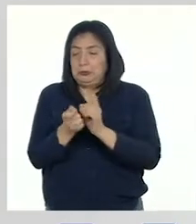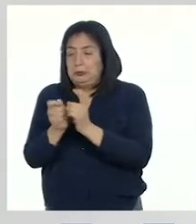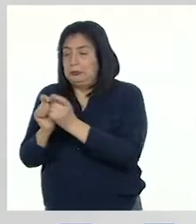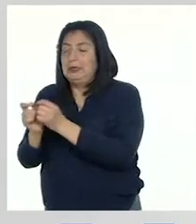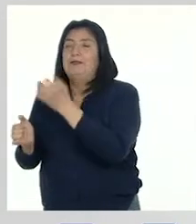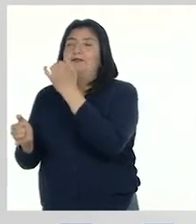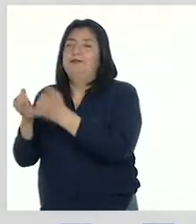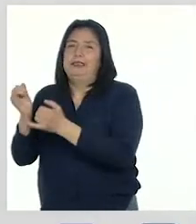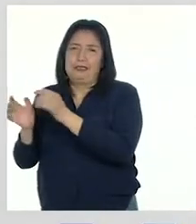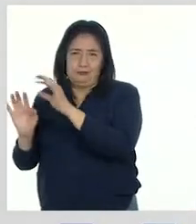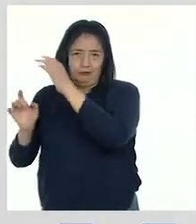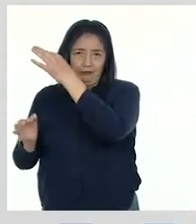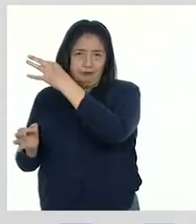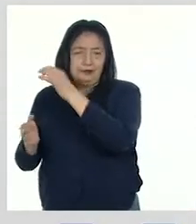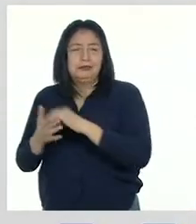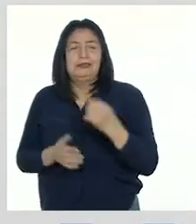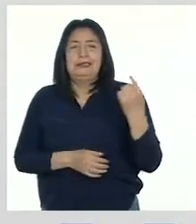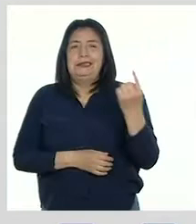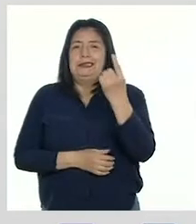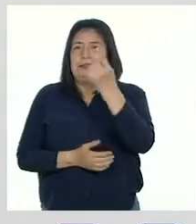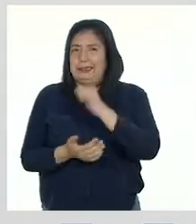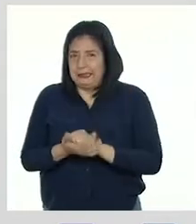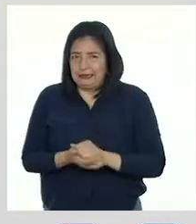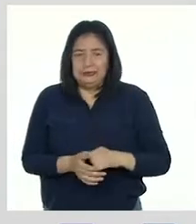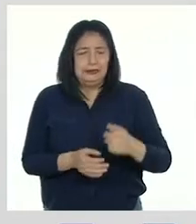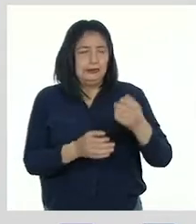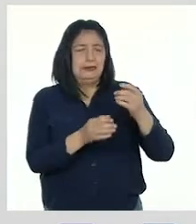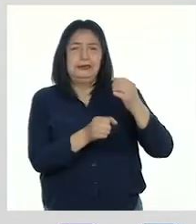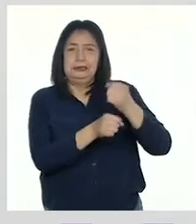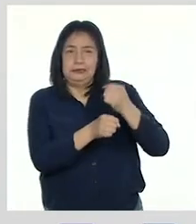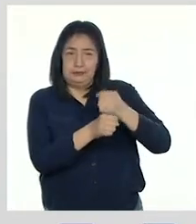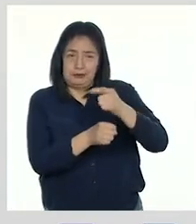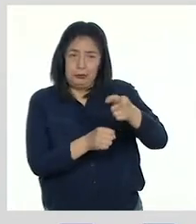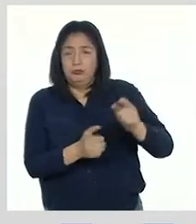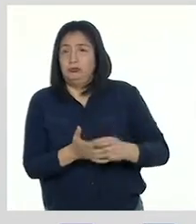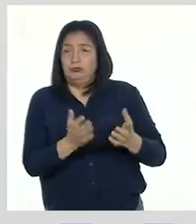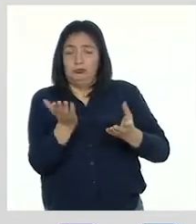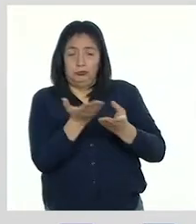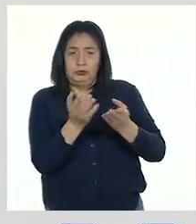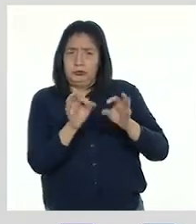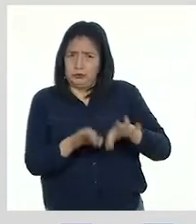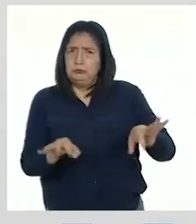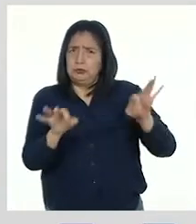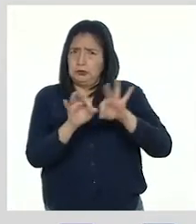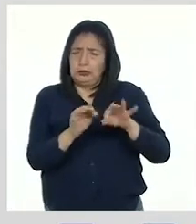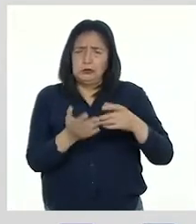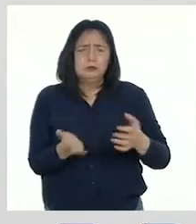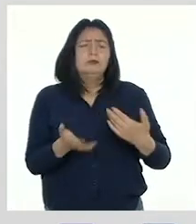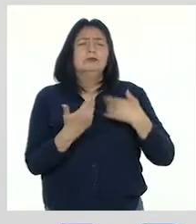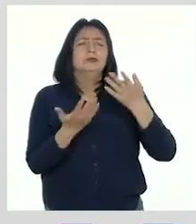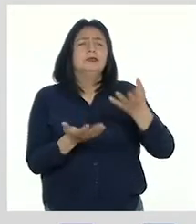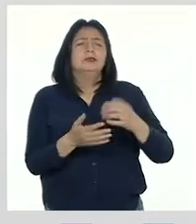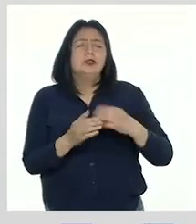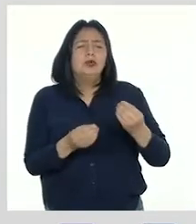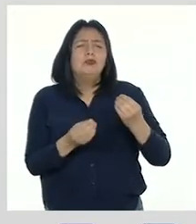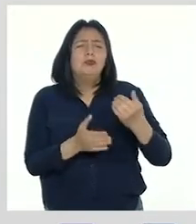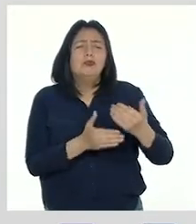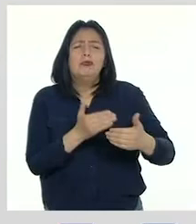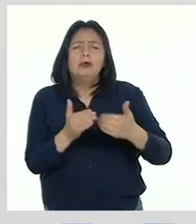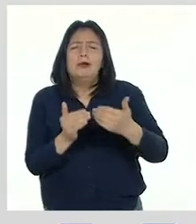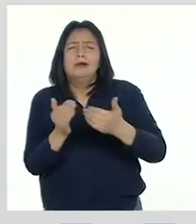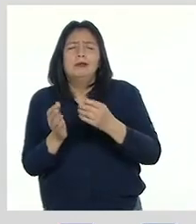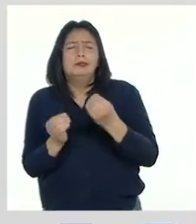versión final. Cada producto de su portafolio es importante porque les permite registrar su proceso